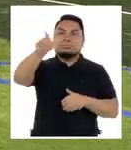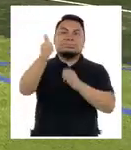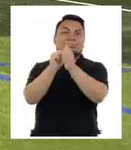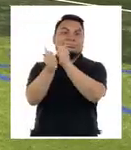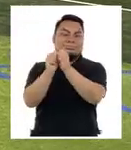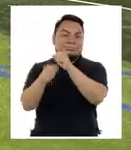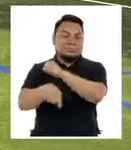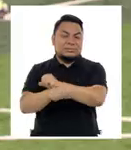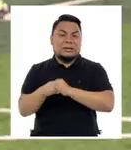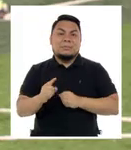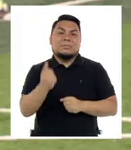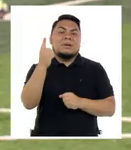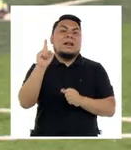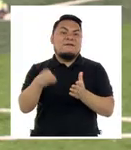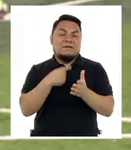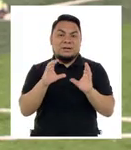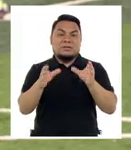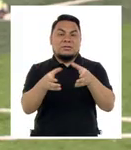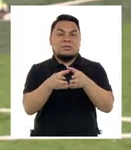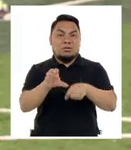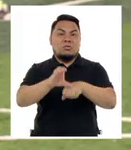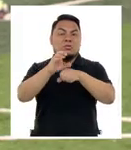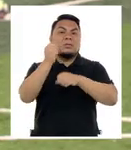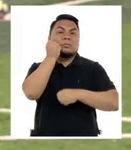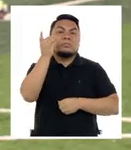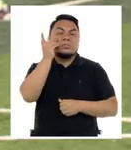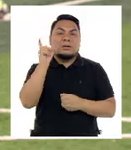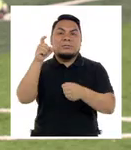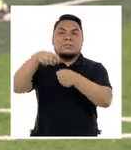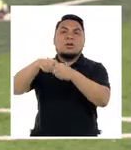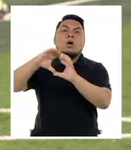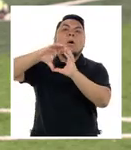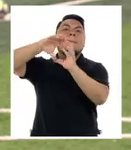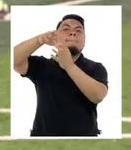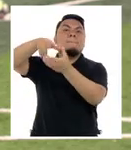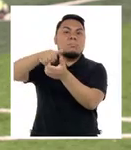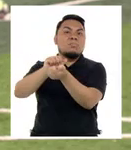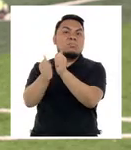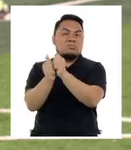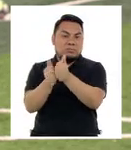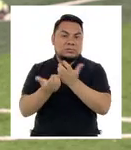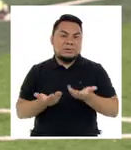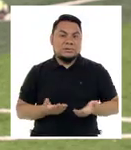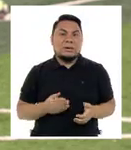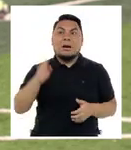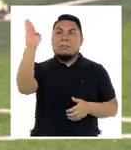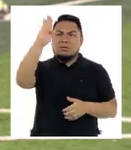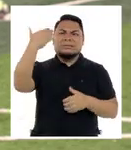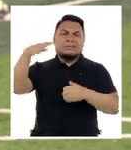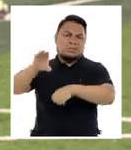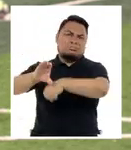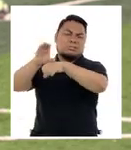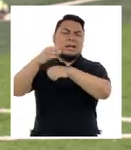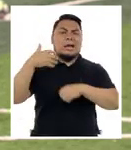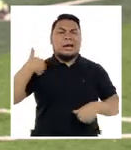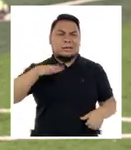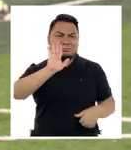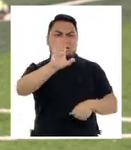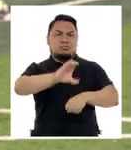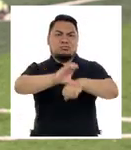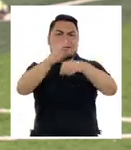primera vez que una selección de personas con síndrome aún participa de un mundial un mundial Brasil tiene su liga